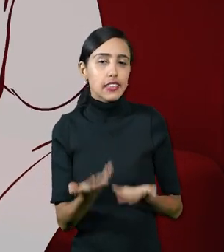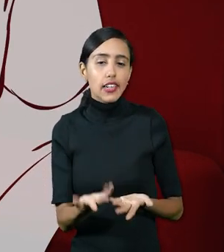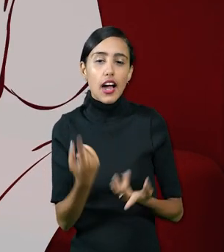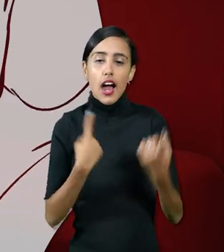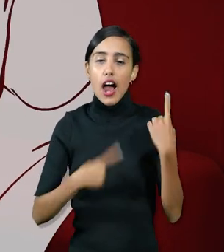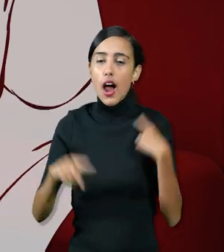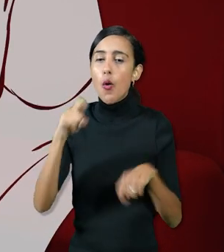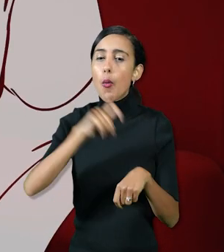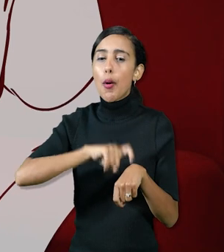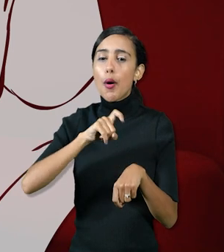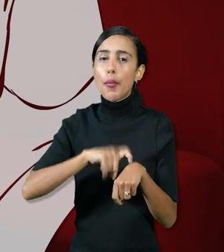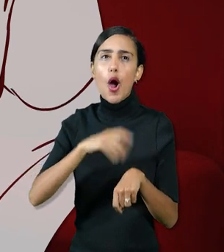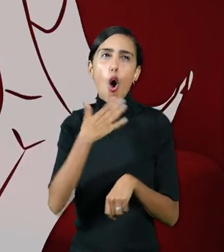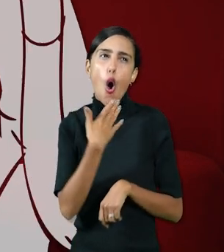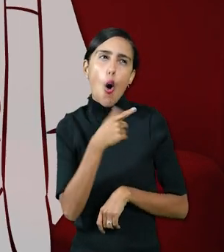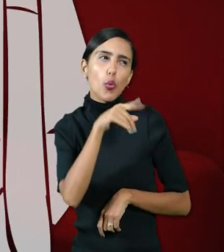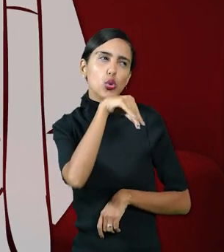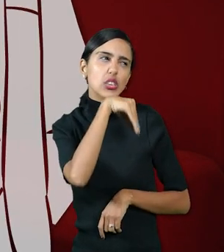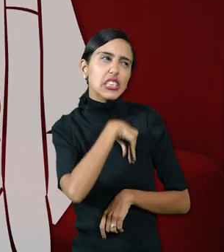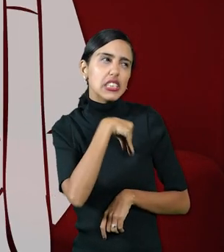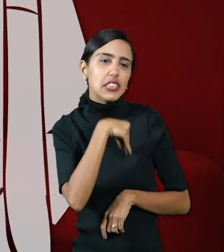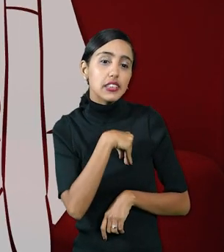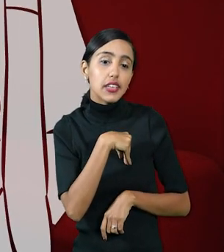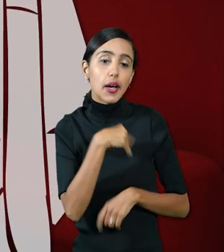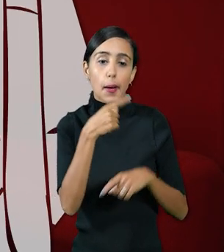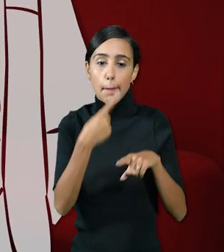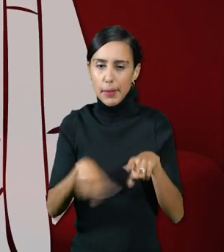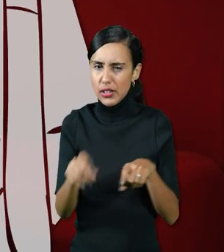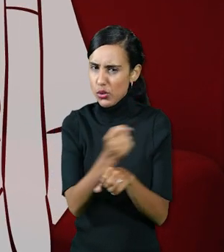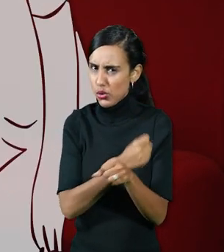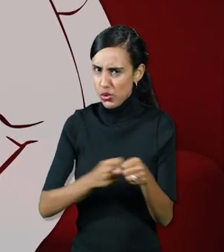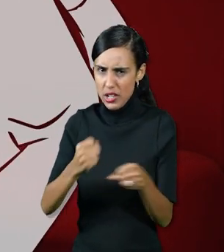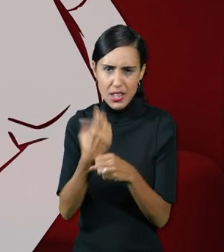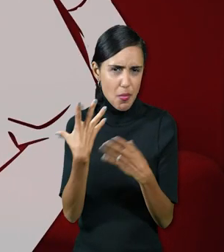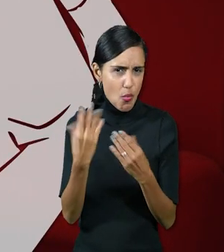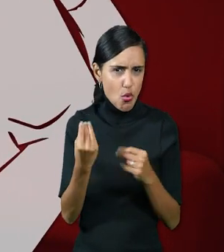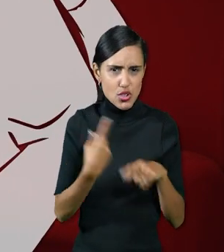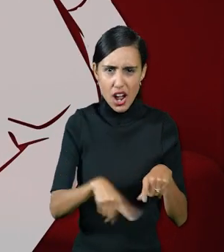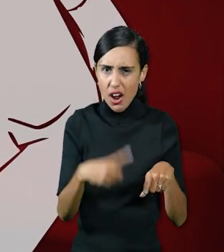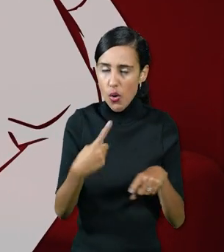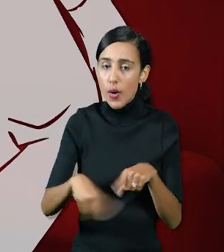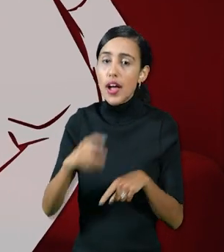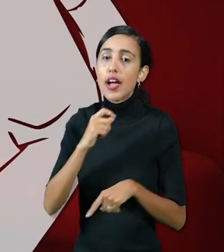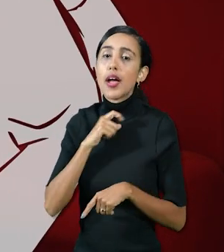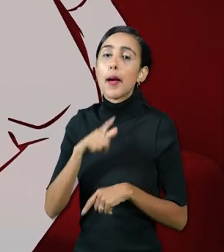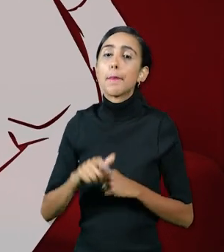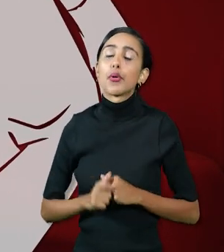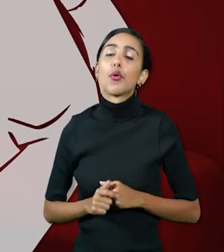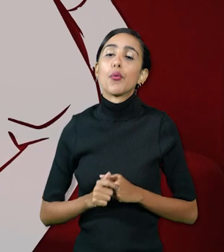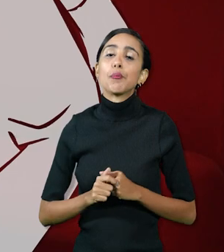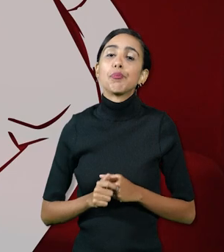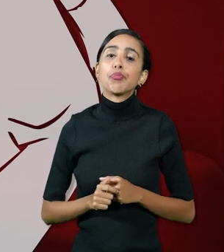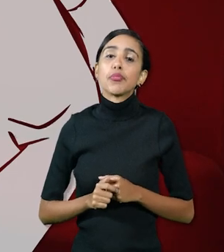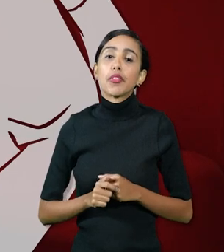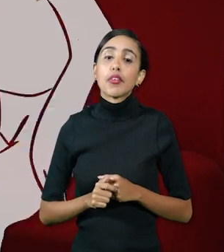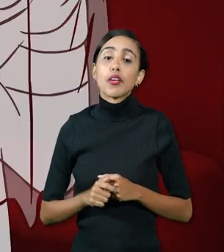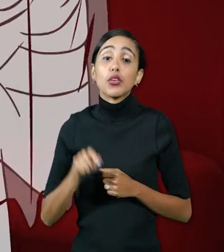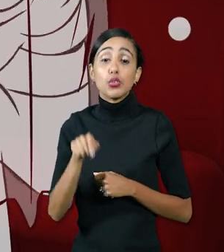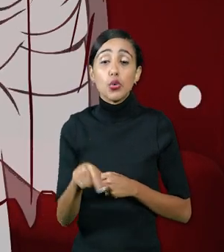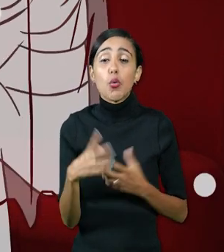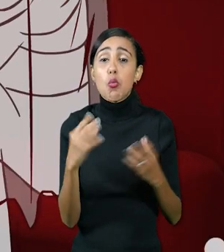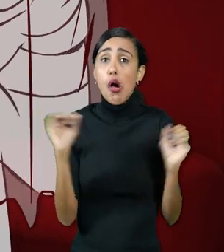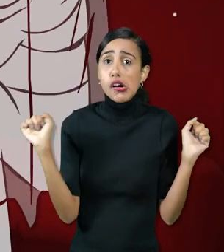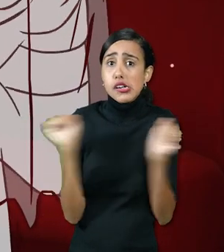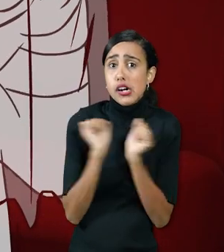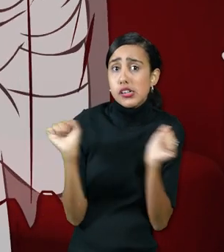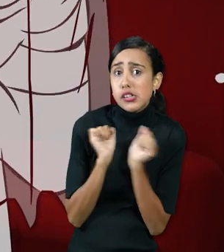algún momento cómo te sentías pero esto se utiliza en muchas cosas por ejemplo digamos que en la escena tienes que pasar mucho